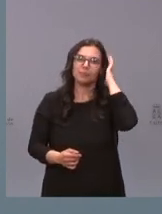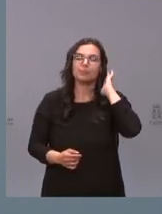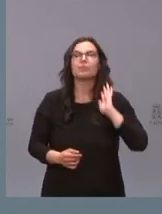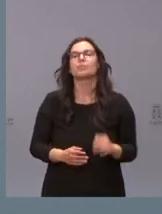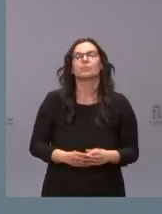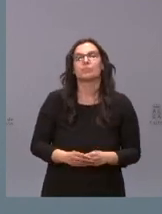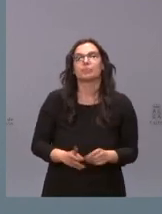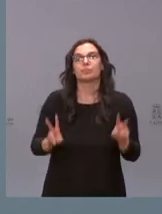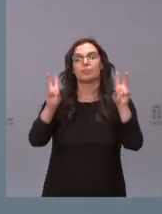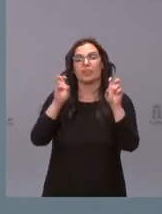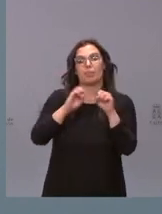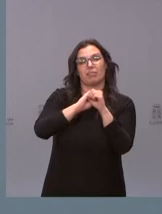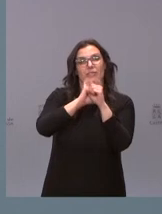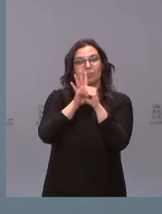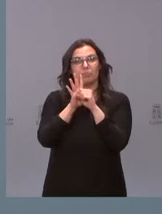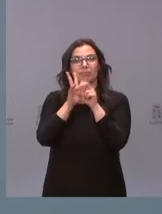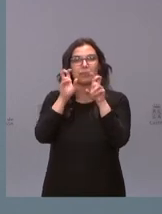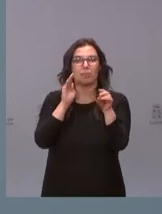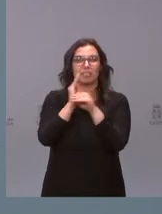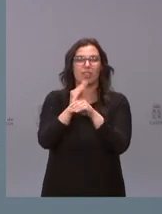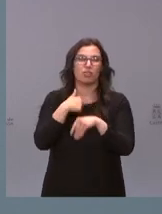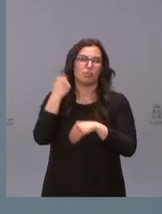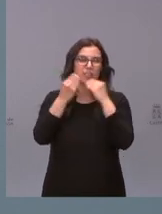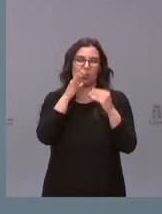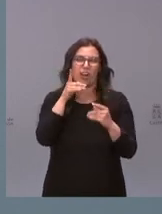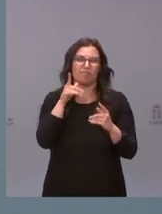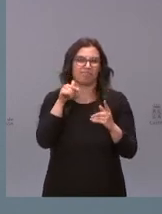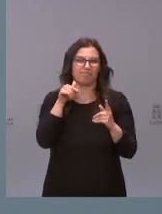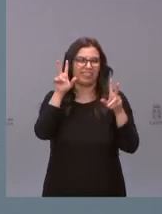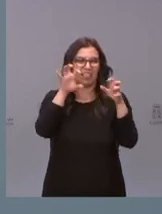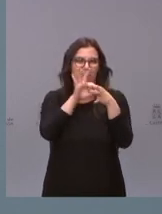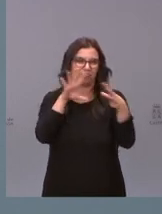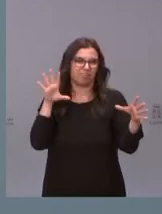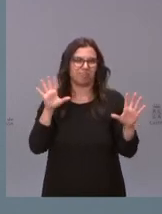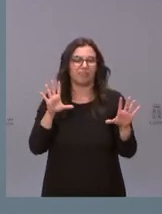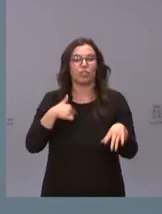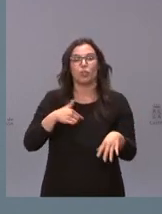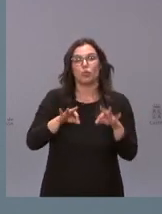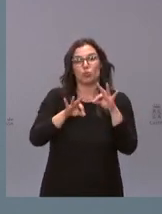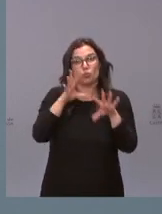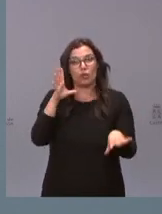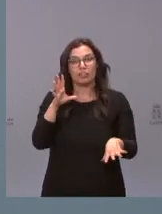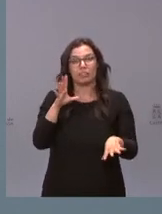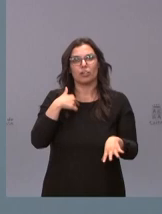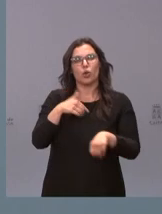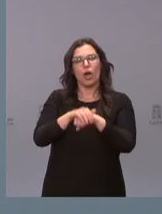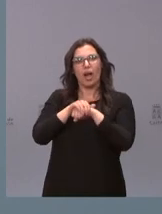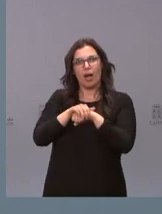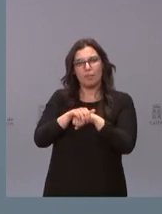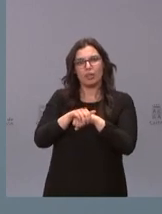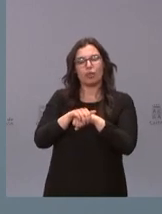la parte de la COVID mire yo creo que hoy no es el momento yo tengo la suerte de ser muy amigo de los tres